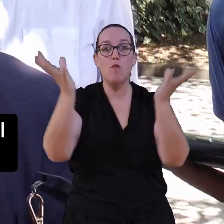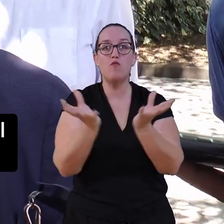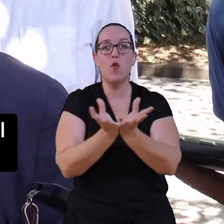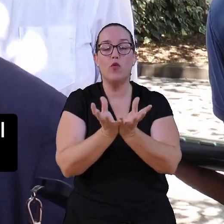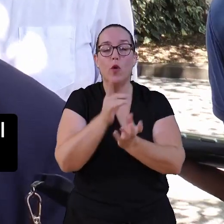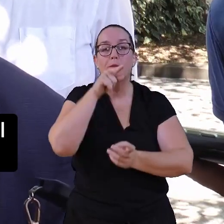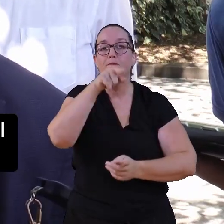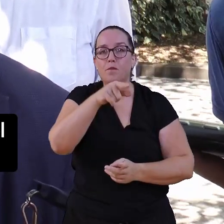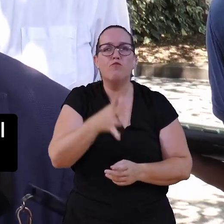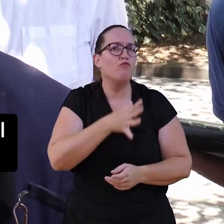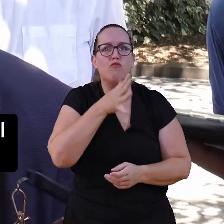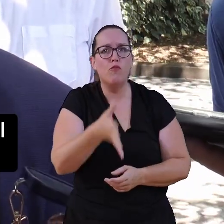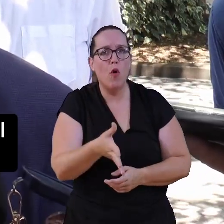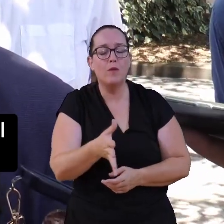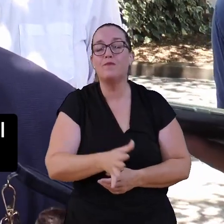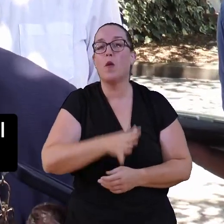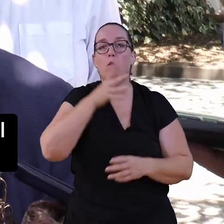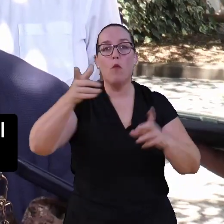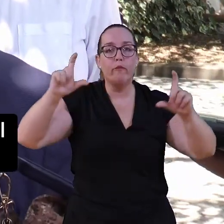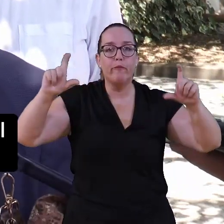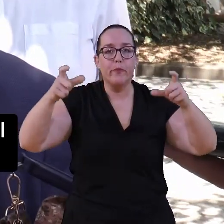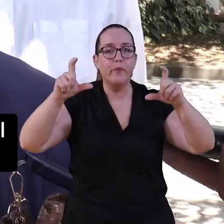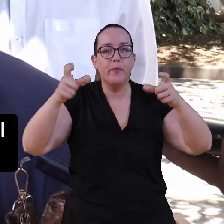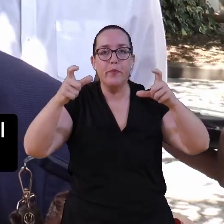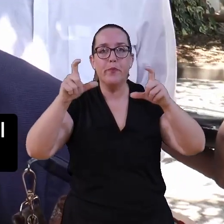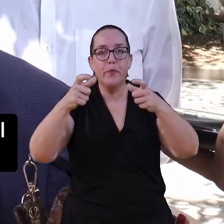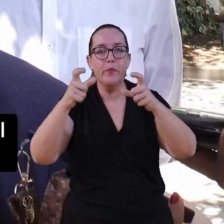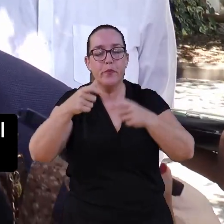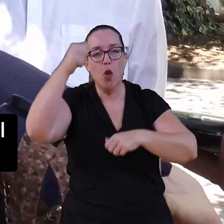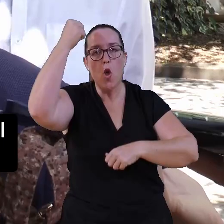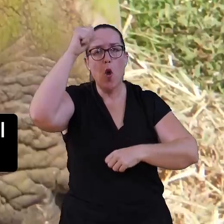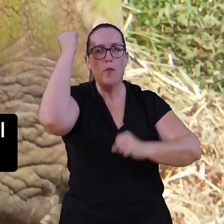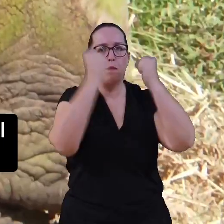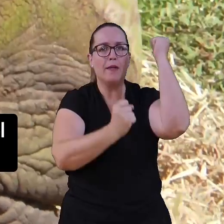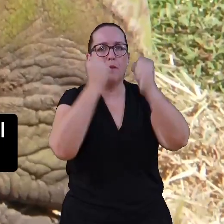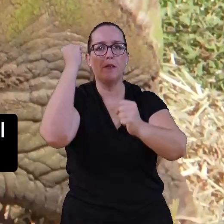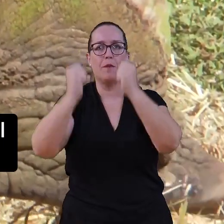por el mal uso que ha hecho el hombre a la hora de eliminarlos.